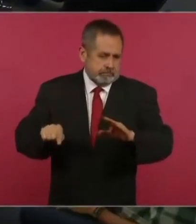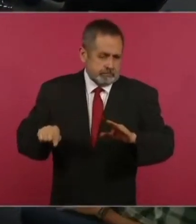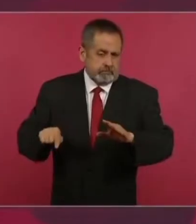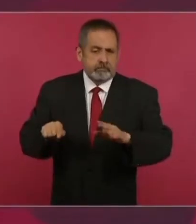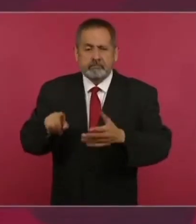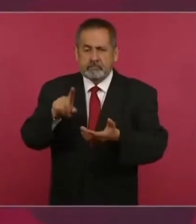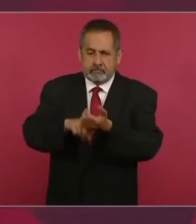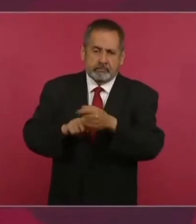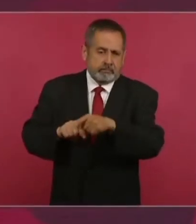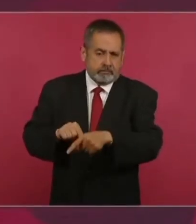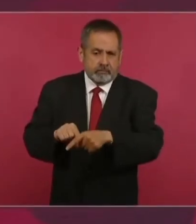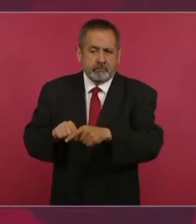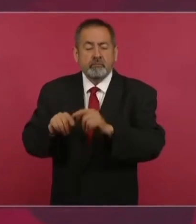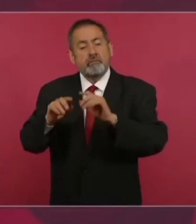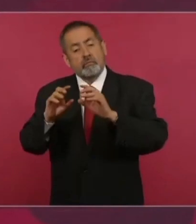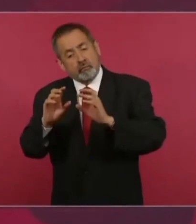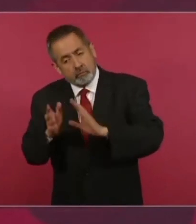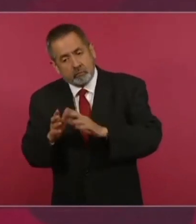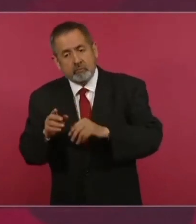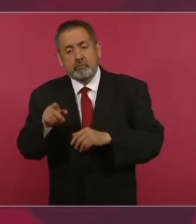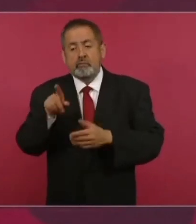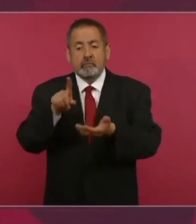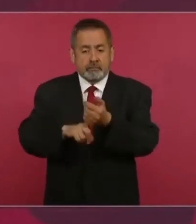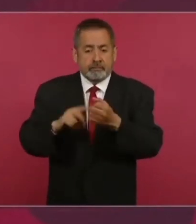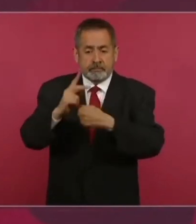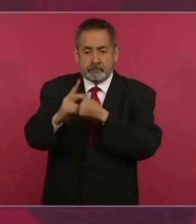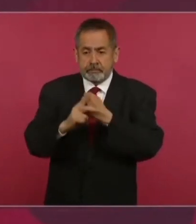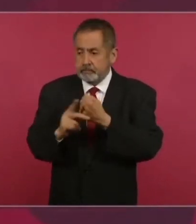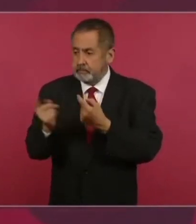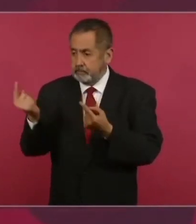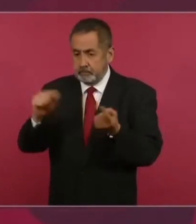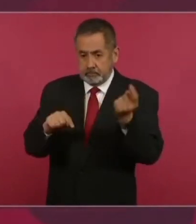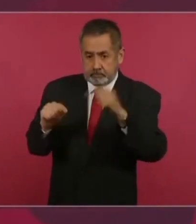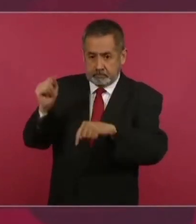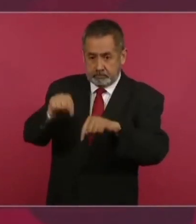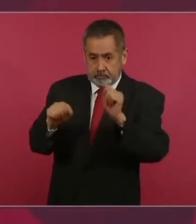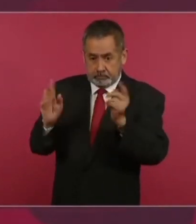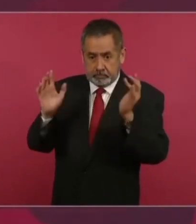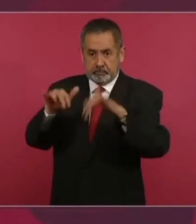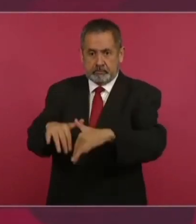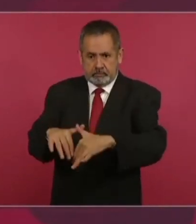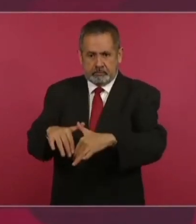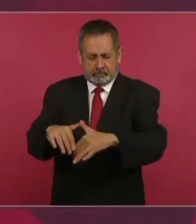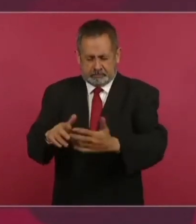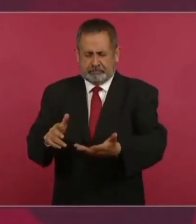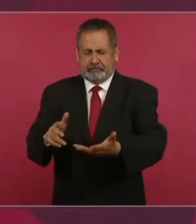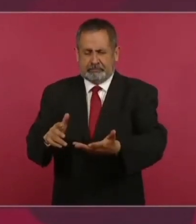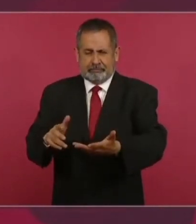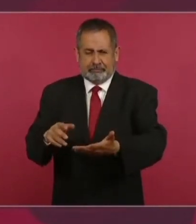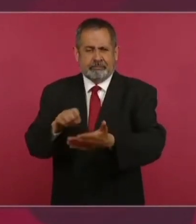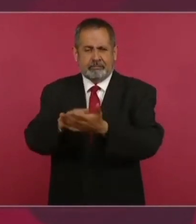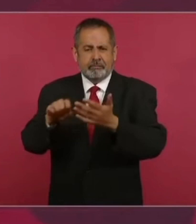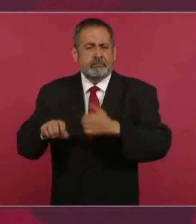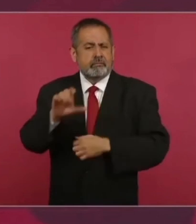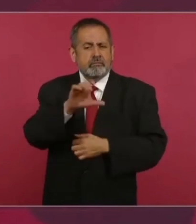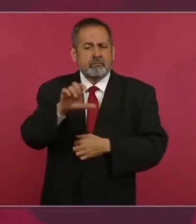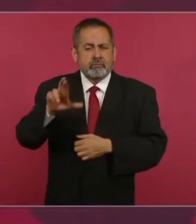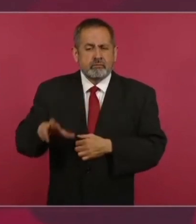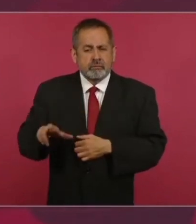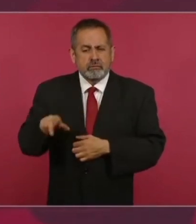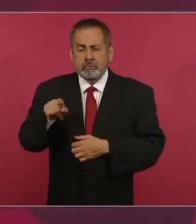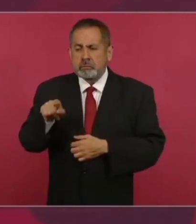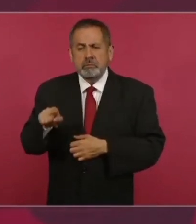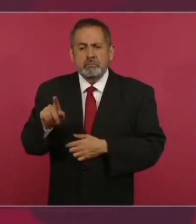que están emigrando, o como en el caso de Costa Rica,